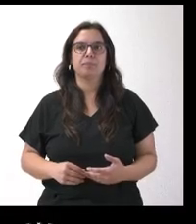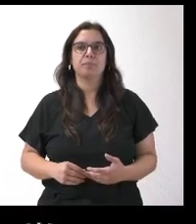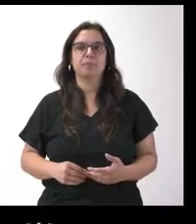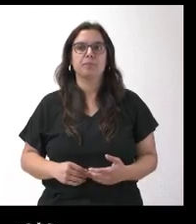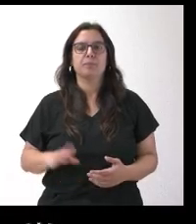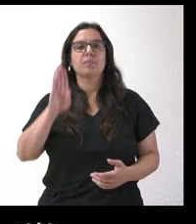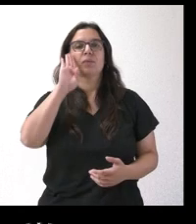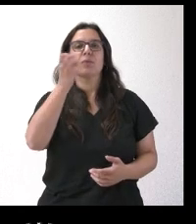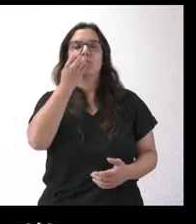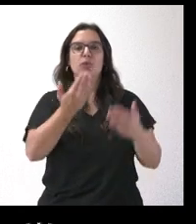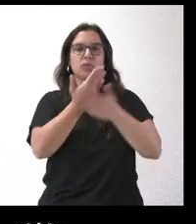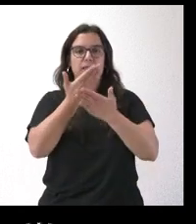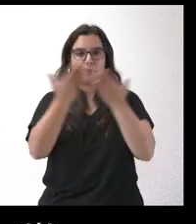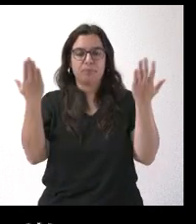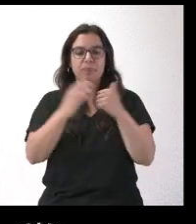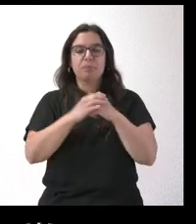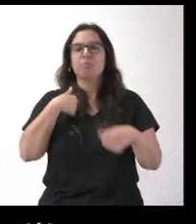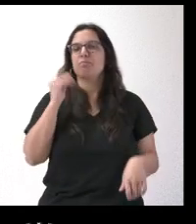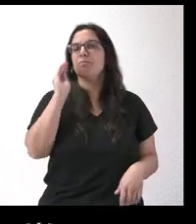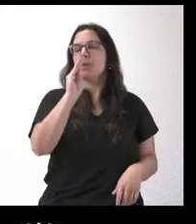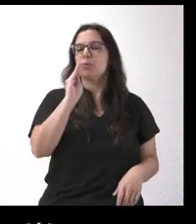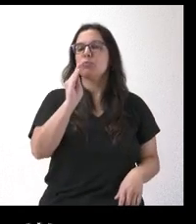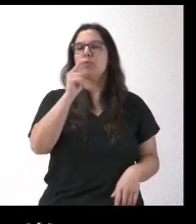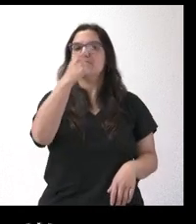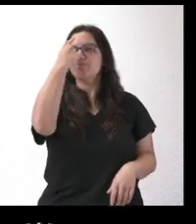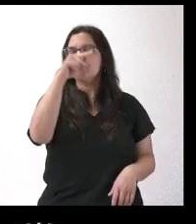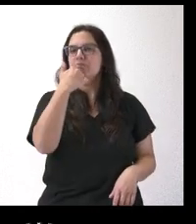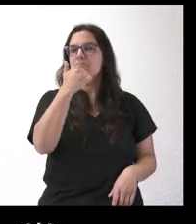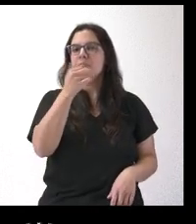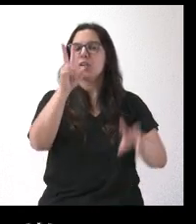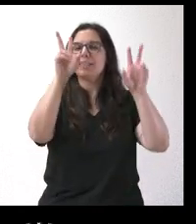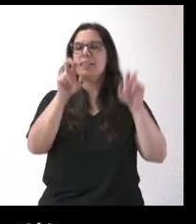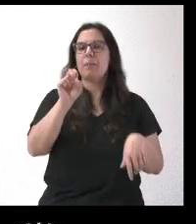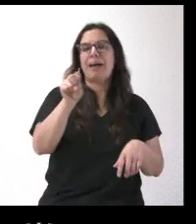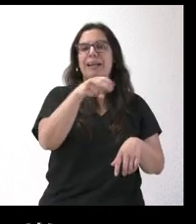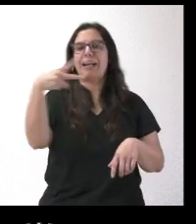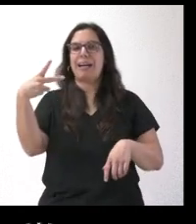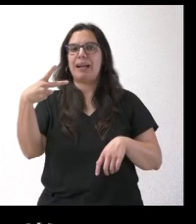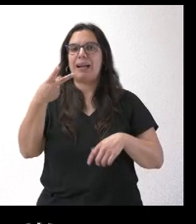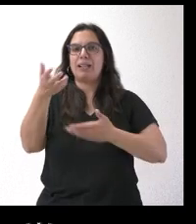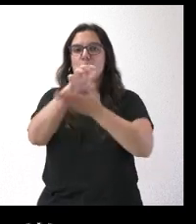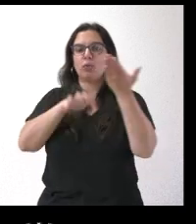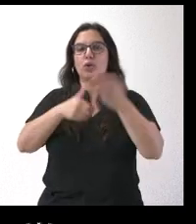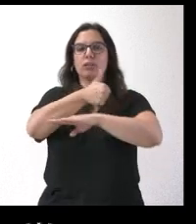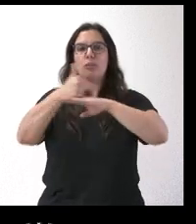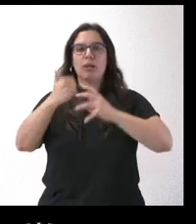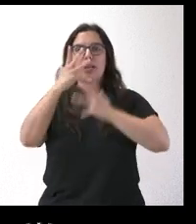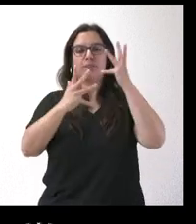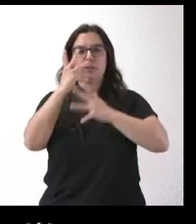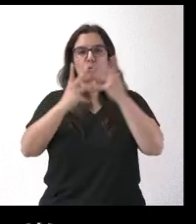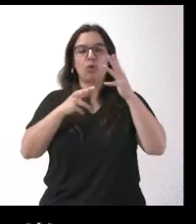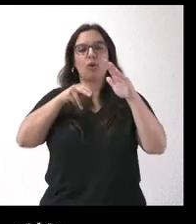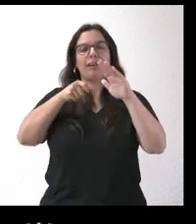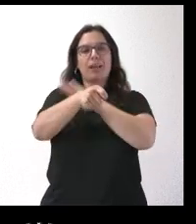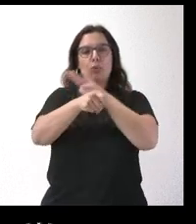Hola, muy buenos días a todos. Mi pregunta es si tienen noticias sobre la resolución del Tribunal Administrativo de Recursos Contractuales de